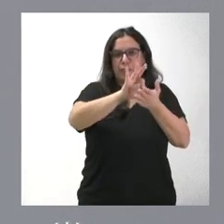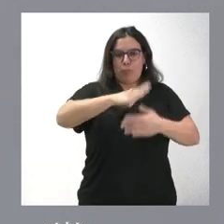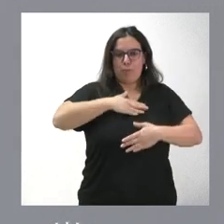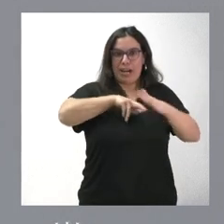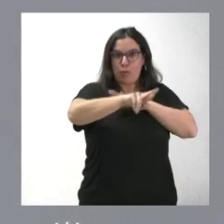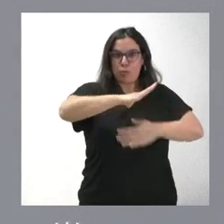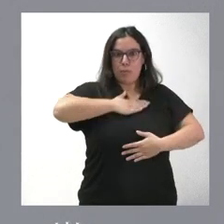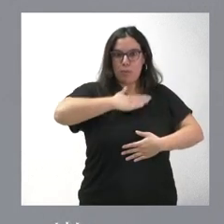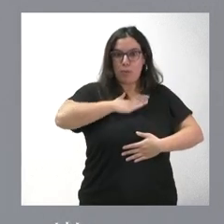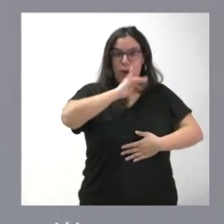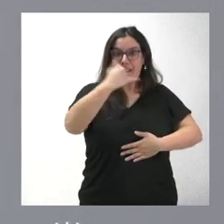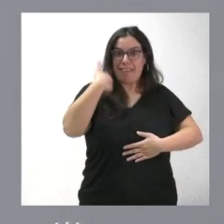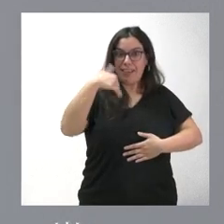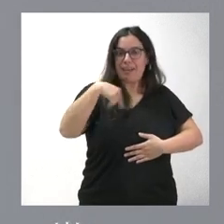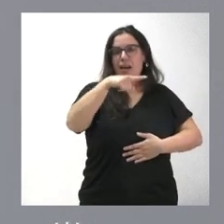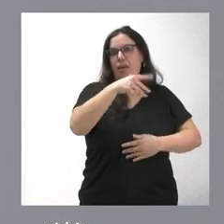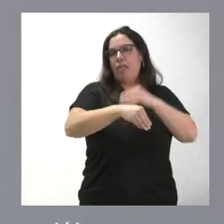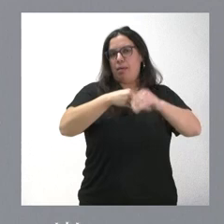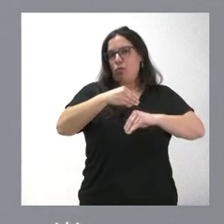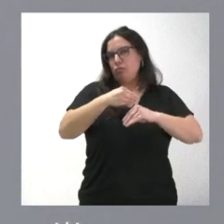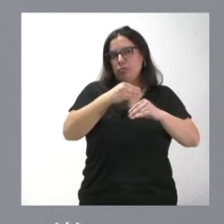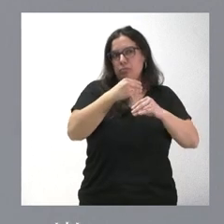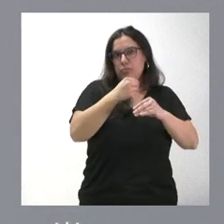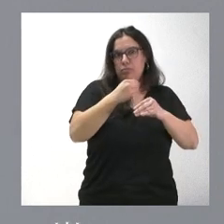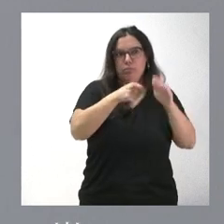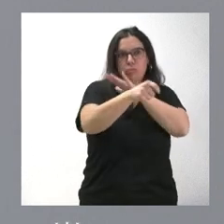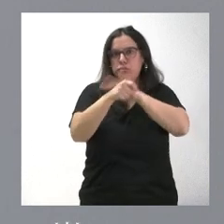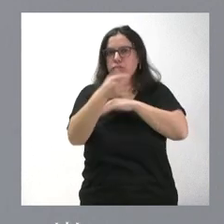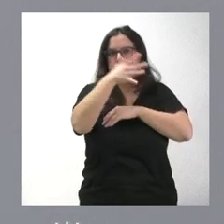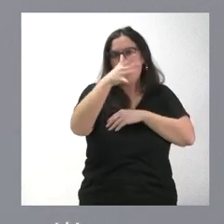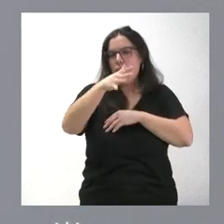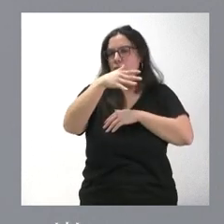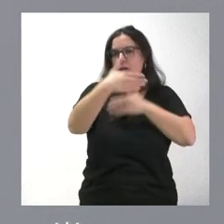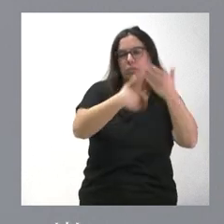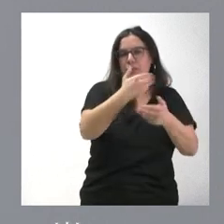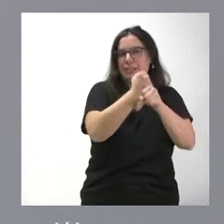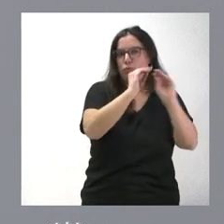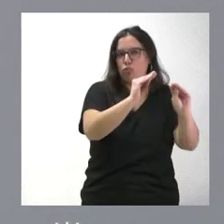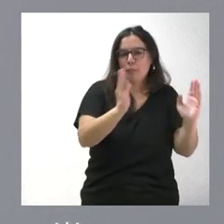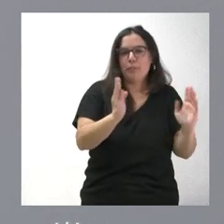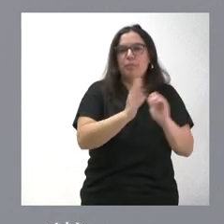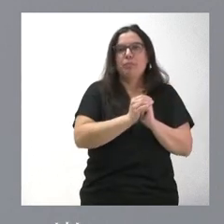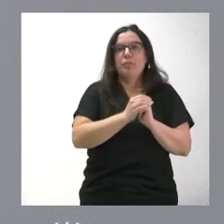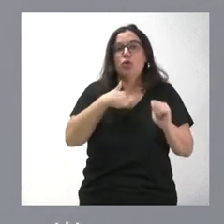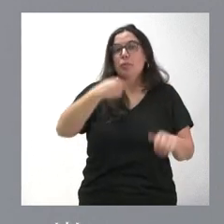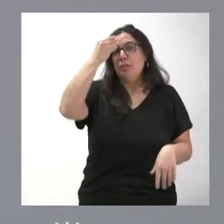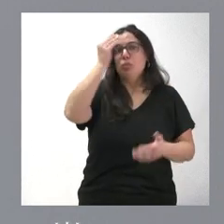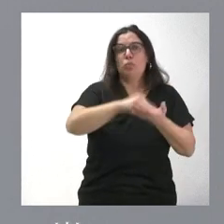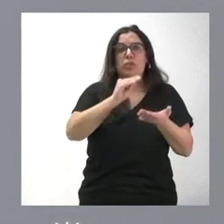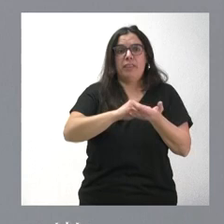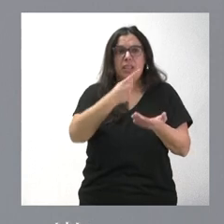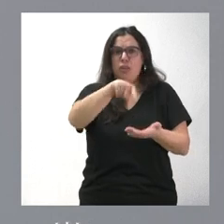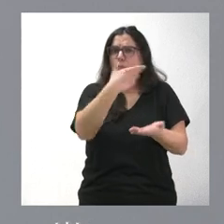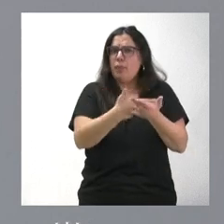de los que dispone la Junta de Castilla y León impulsaremos esta actividad, liderarán estos servicios jurídicos y yo creo que en muchas ocasiones han